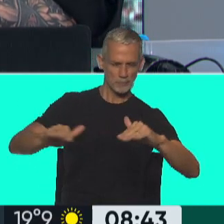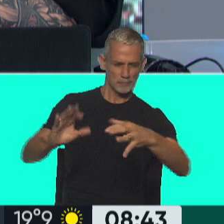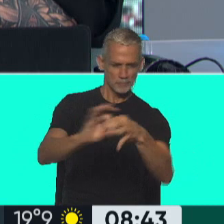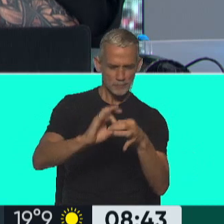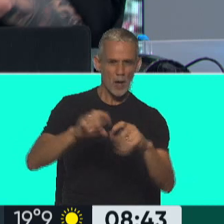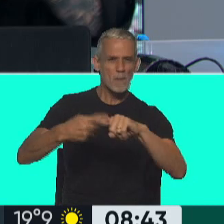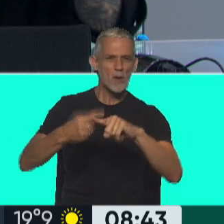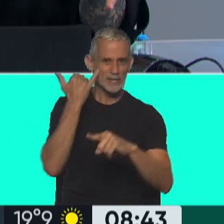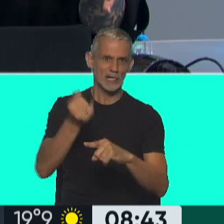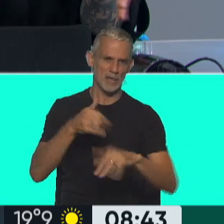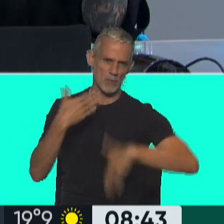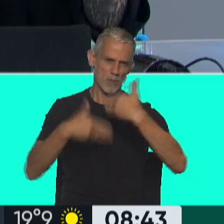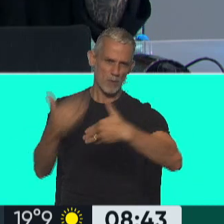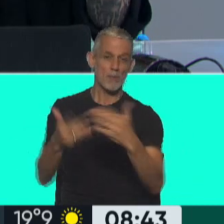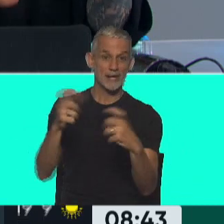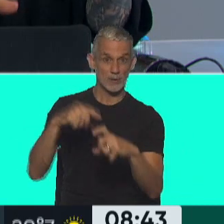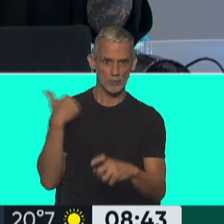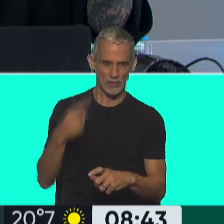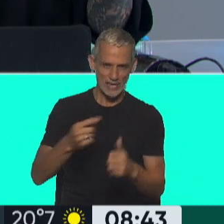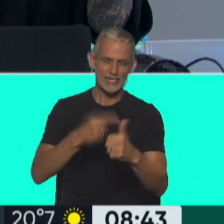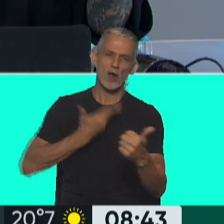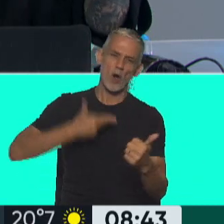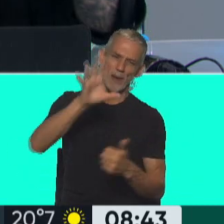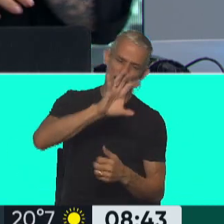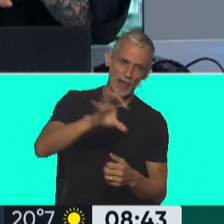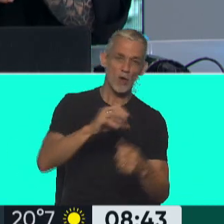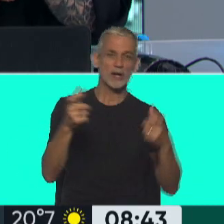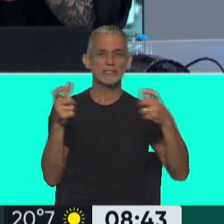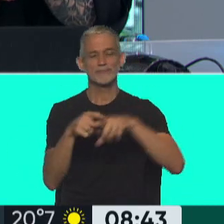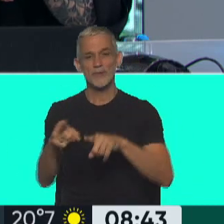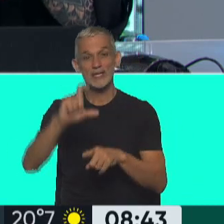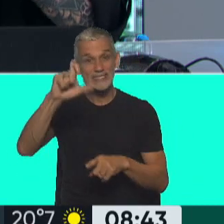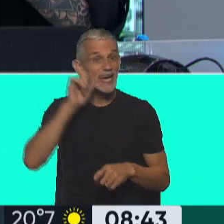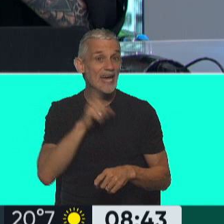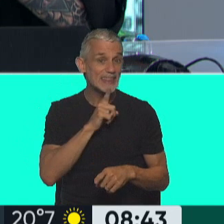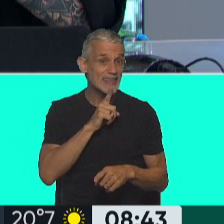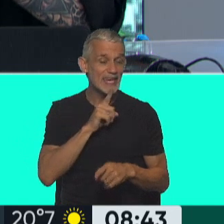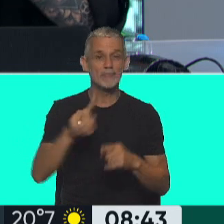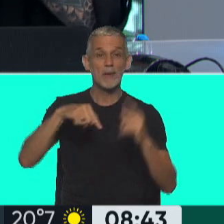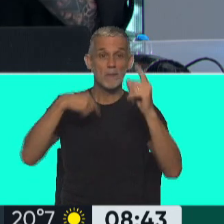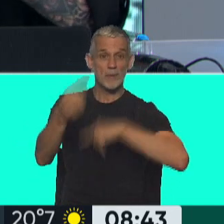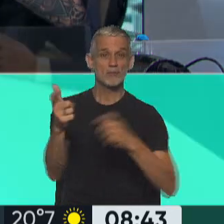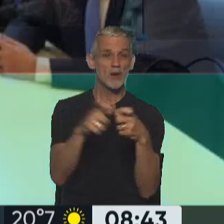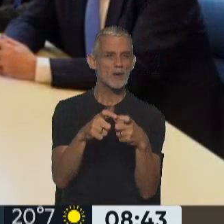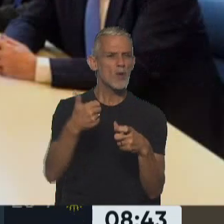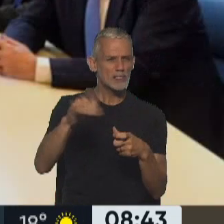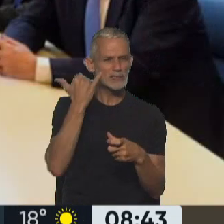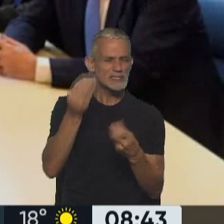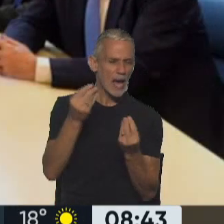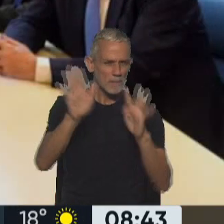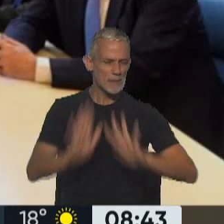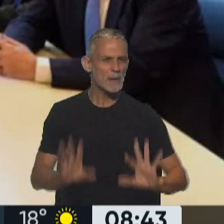ya está funcionando, esta reunión de ayer, gobernadores con la CGT, y el próximo encuentro que ya se está